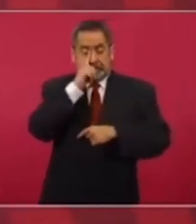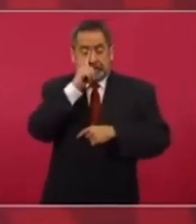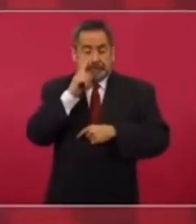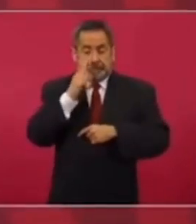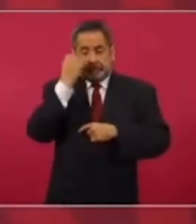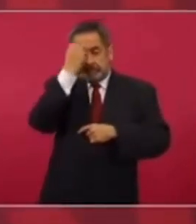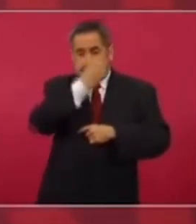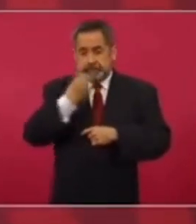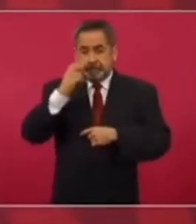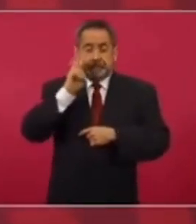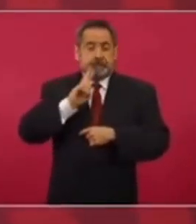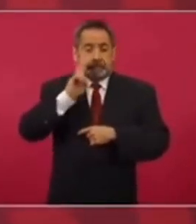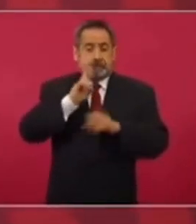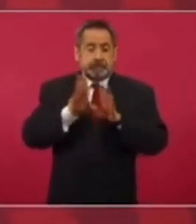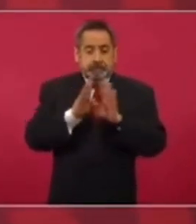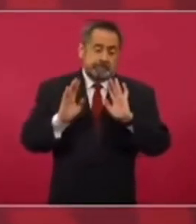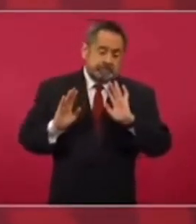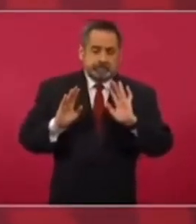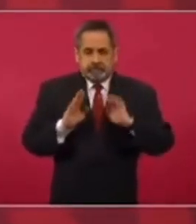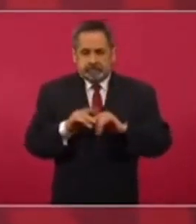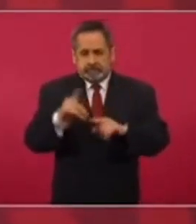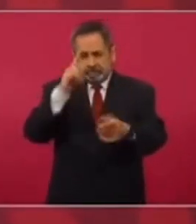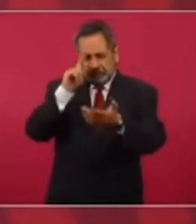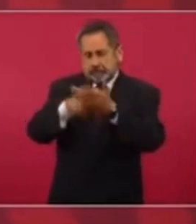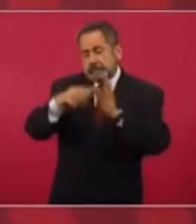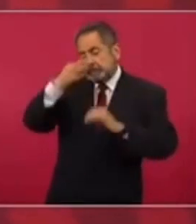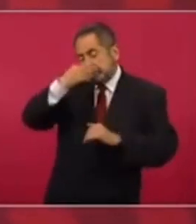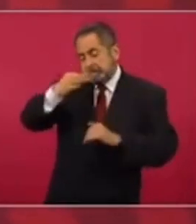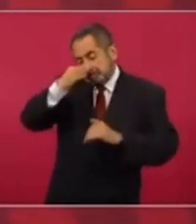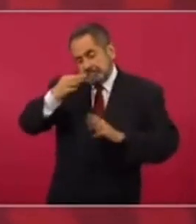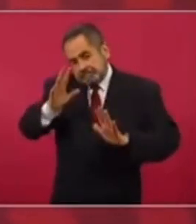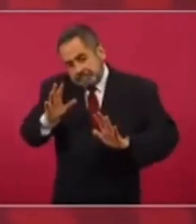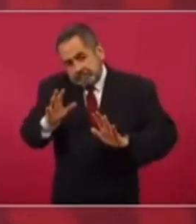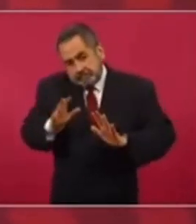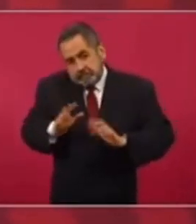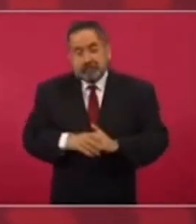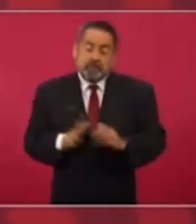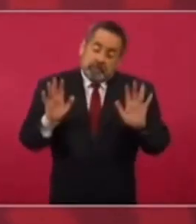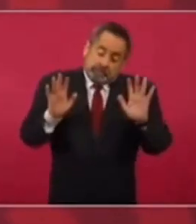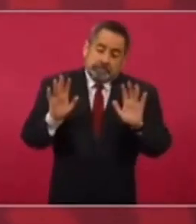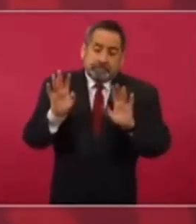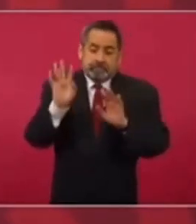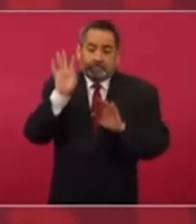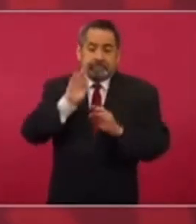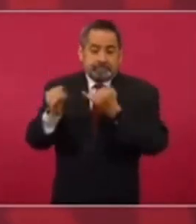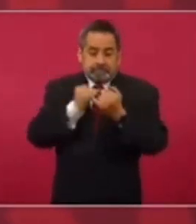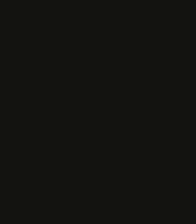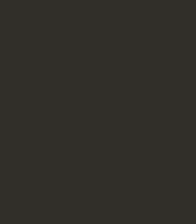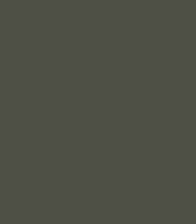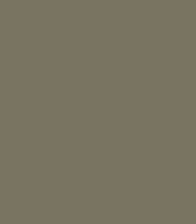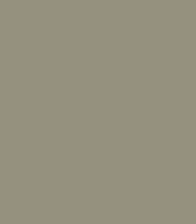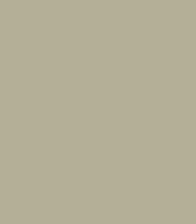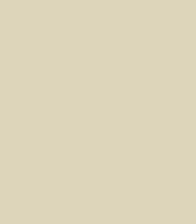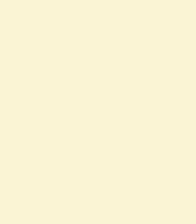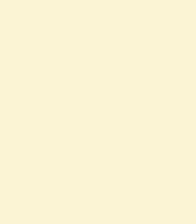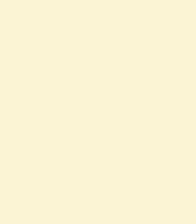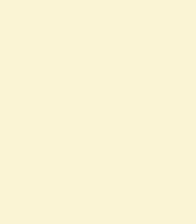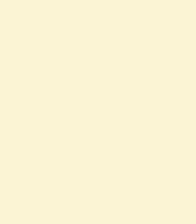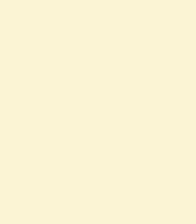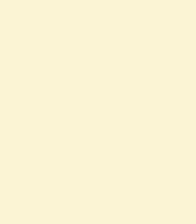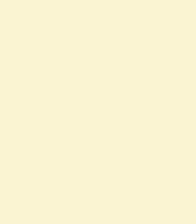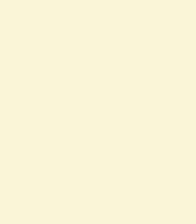pero yo creo que es script. Esperen. todas maneras. Sí, a cuidarse. Gracias.